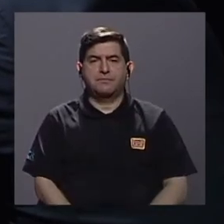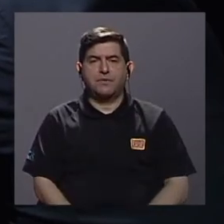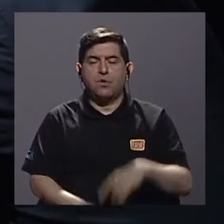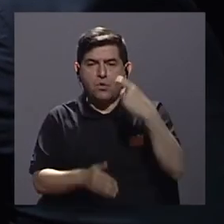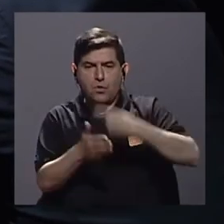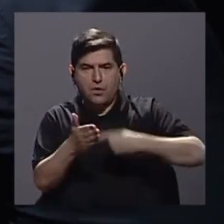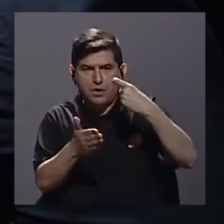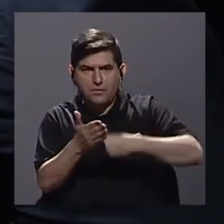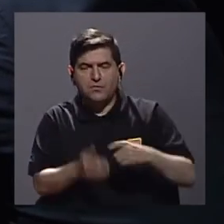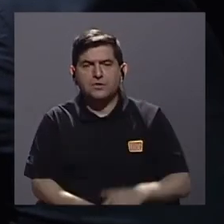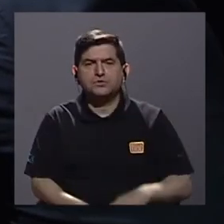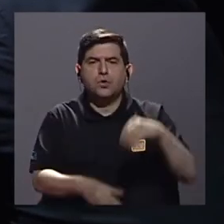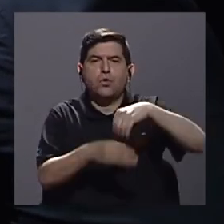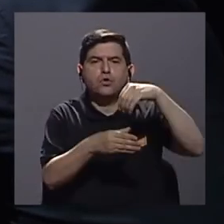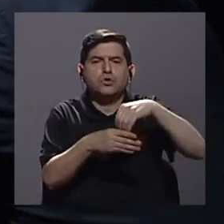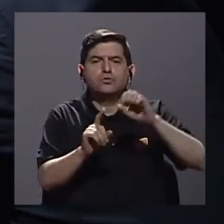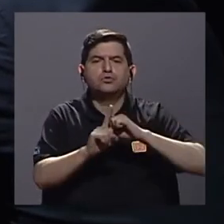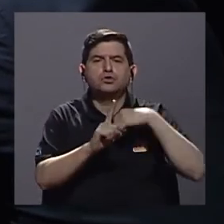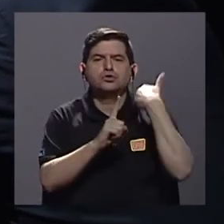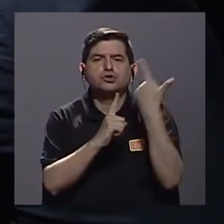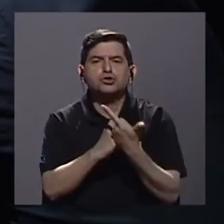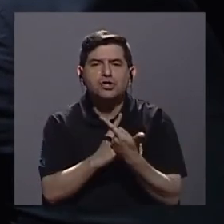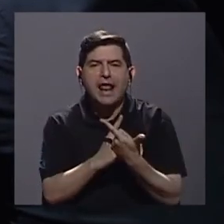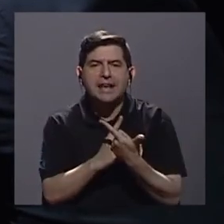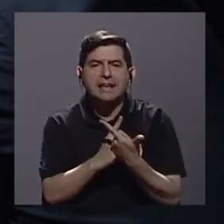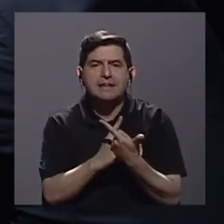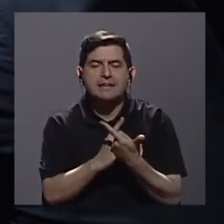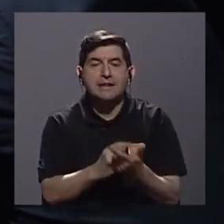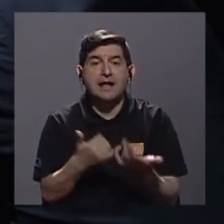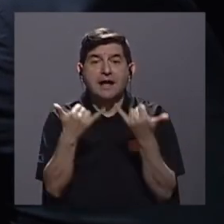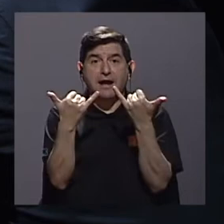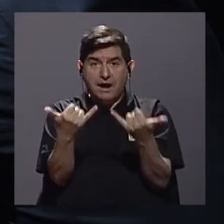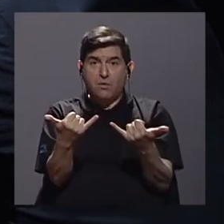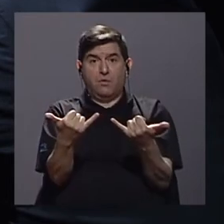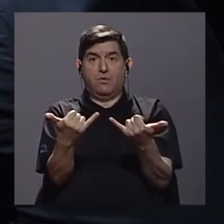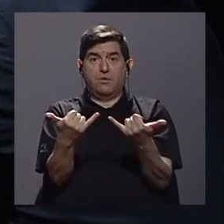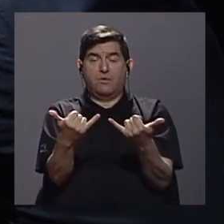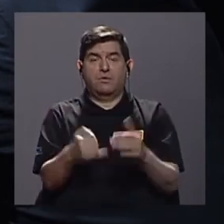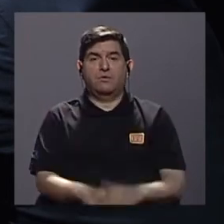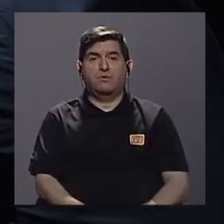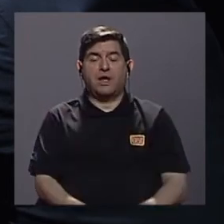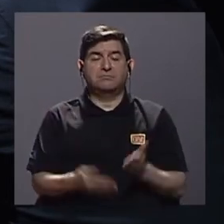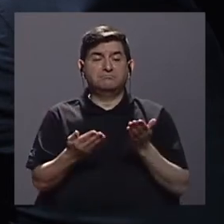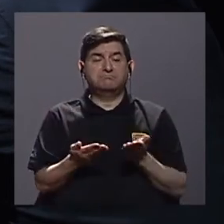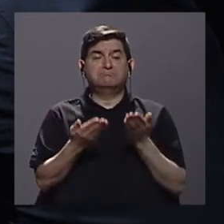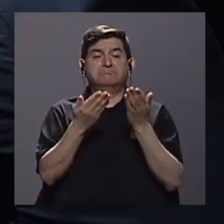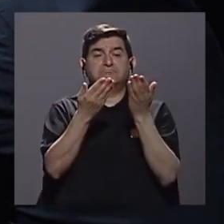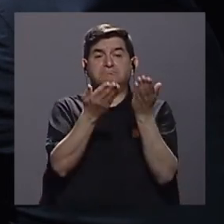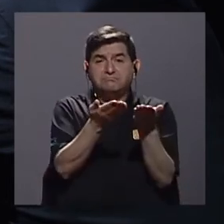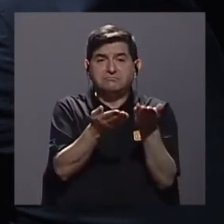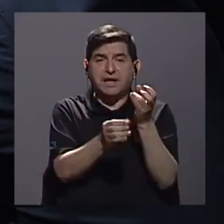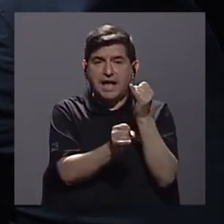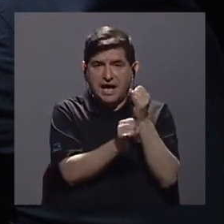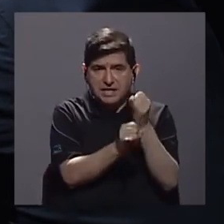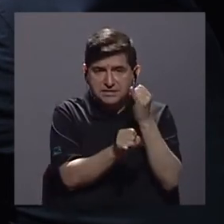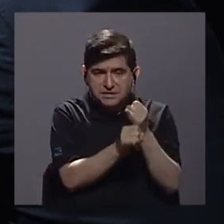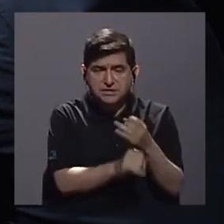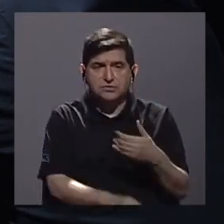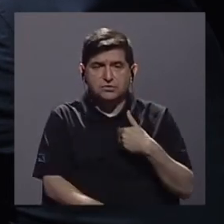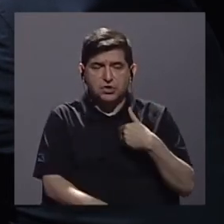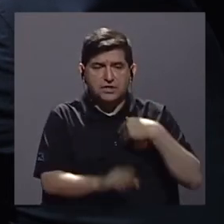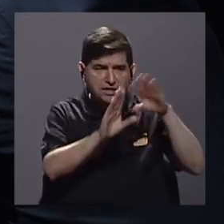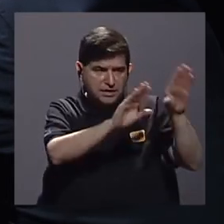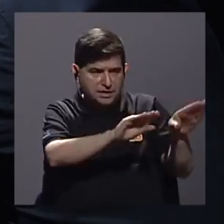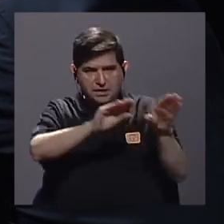a las contribuciones sociales, ¿verdad?, pasan a ser entregados a instituciones que generan